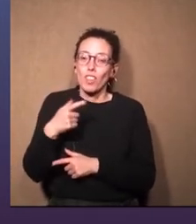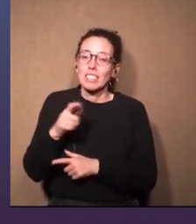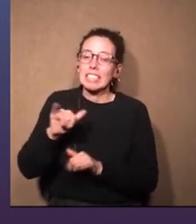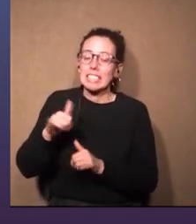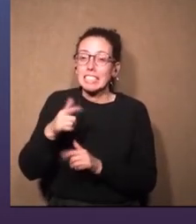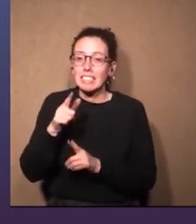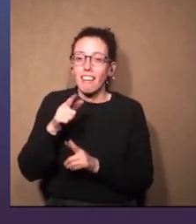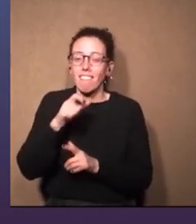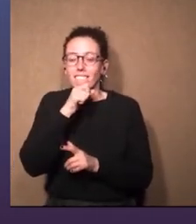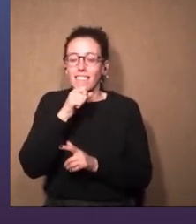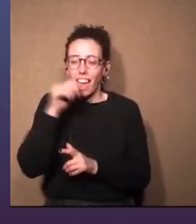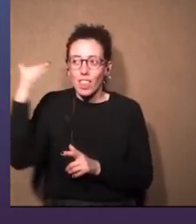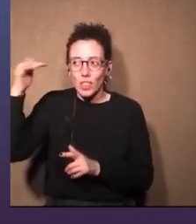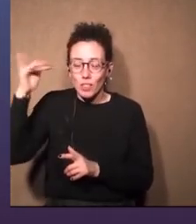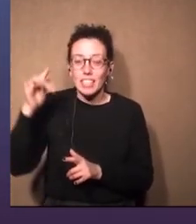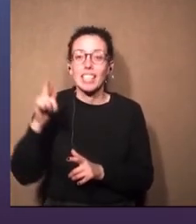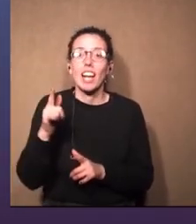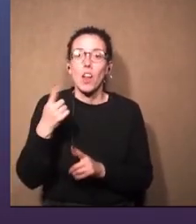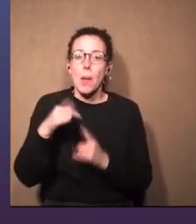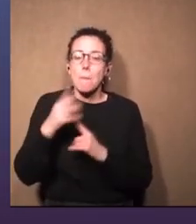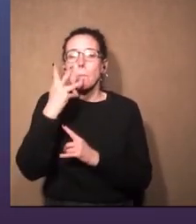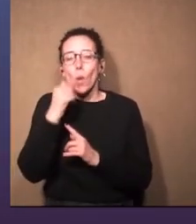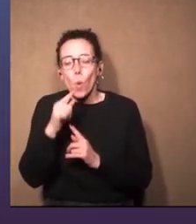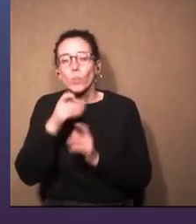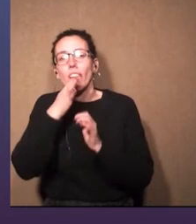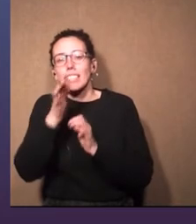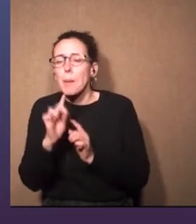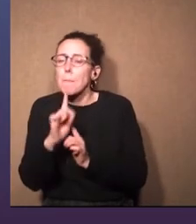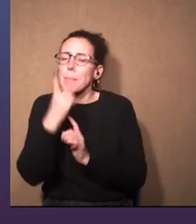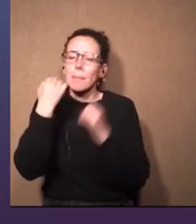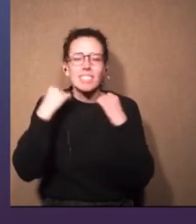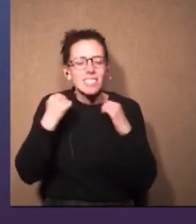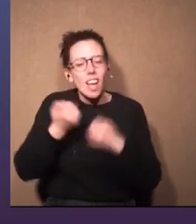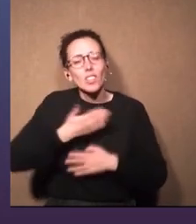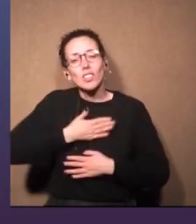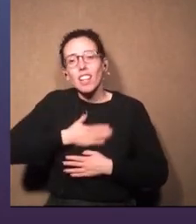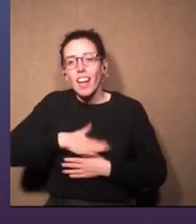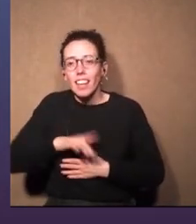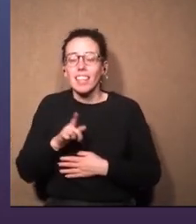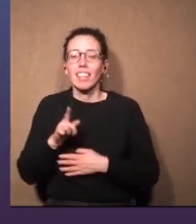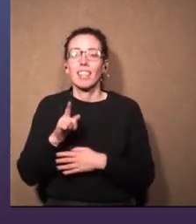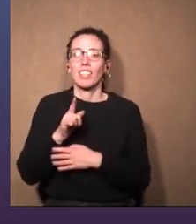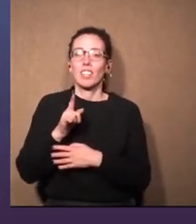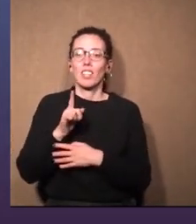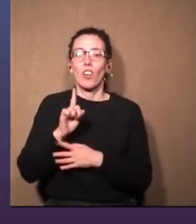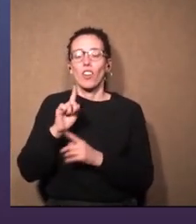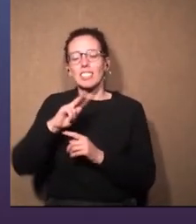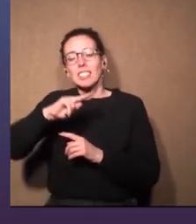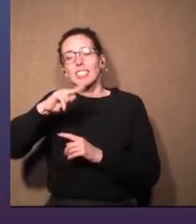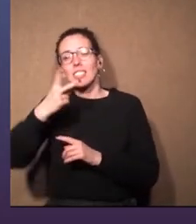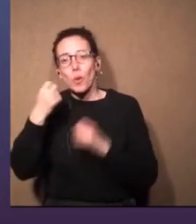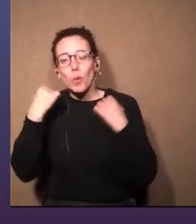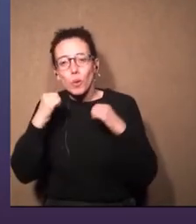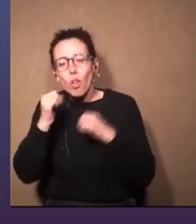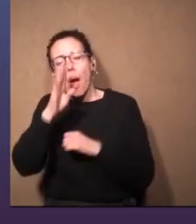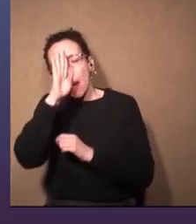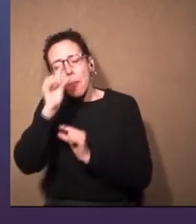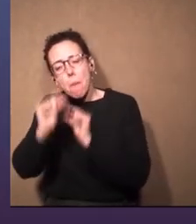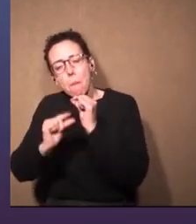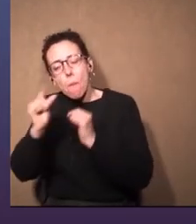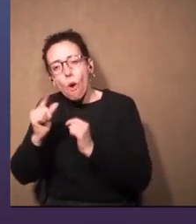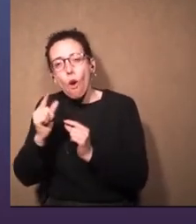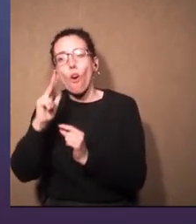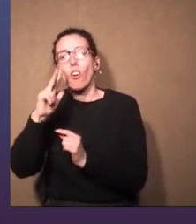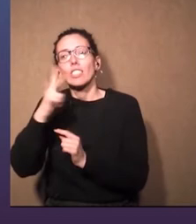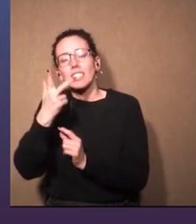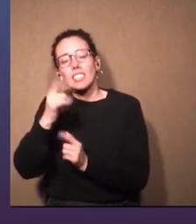veterano, me gusta decir que es el primer ensayo, tranquilo, ¿por qué no lo sabemos? ¿por qué es el primer ensayo? ¿en el segundo? vamos a aprender un poco